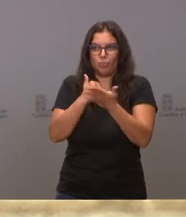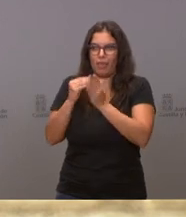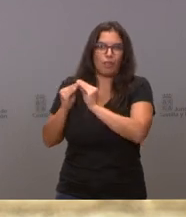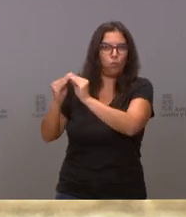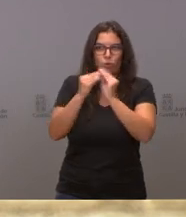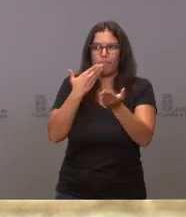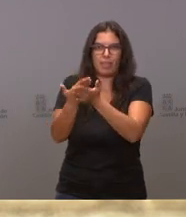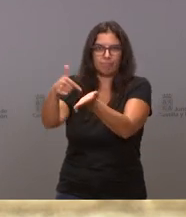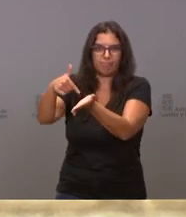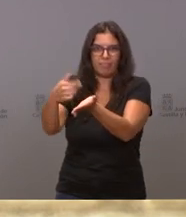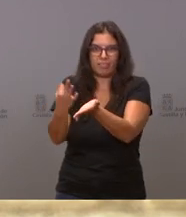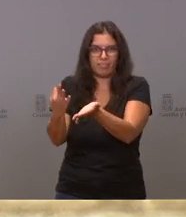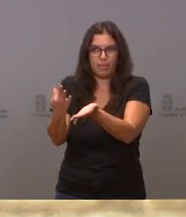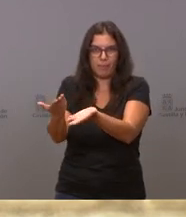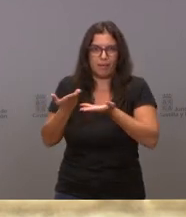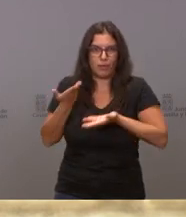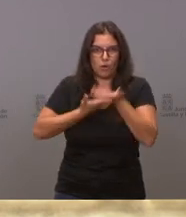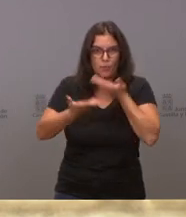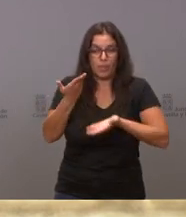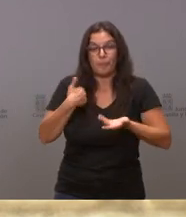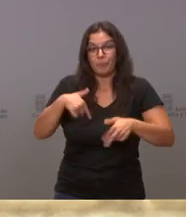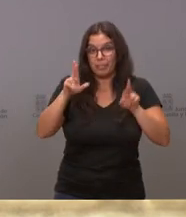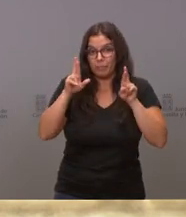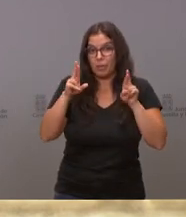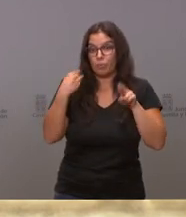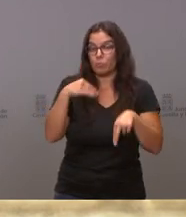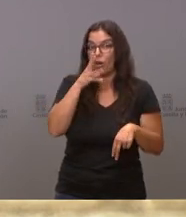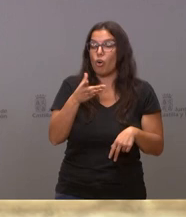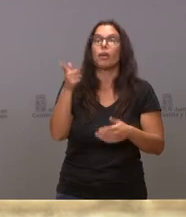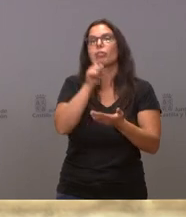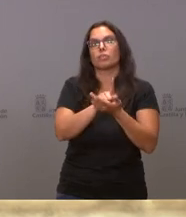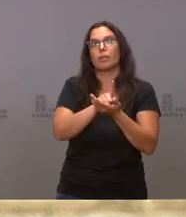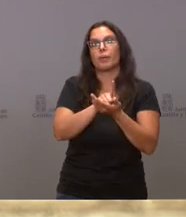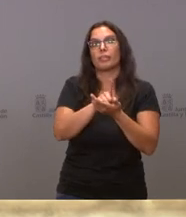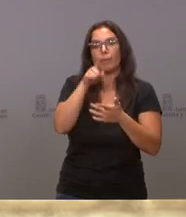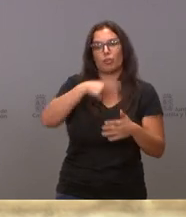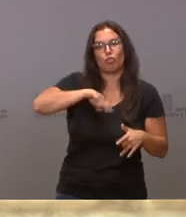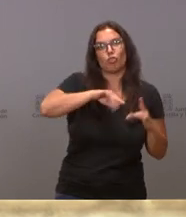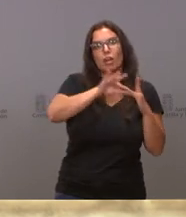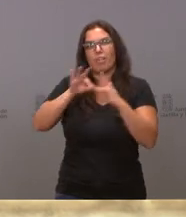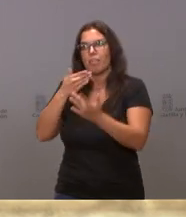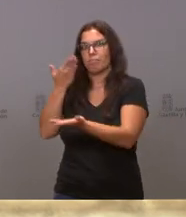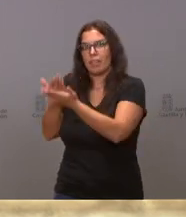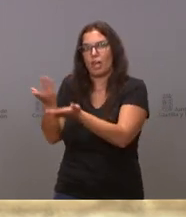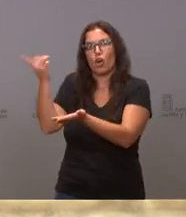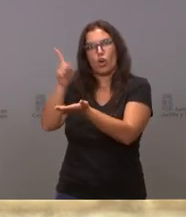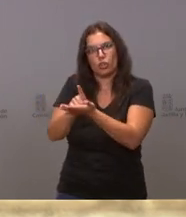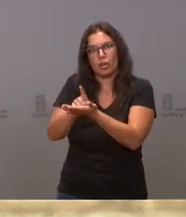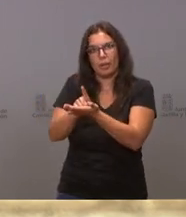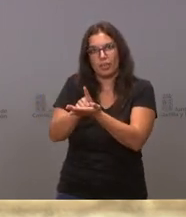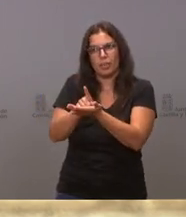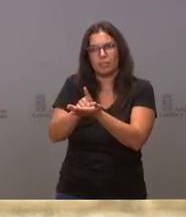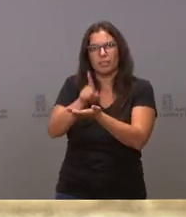Espero también que este planteamiento que hemos empezado liderando desde Castilla y León y al que se están sumando ya